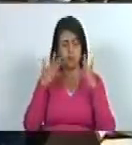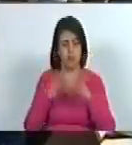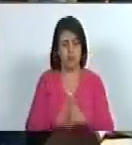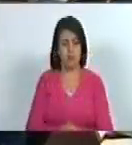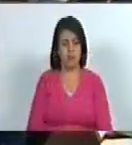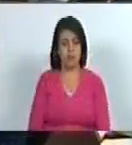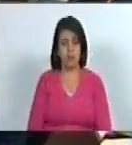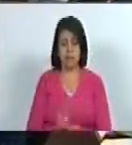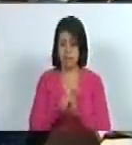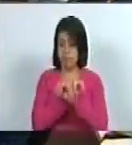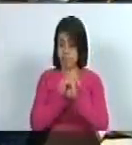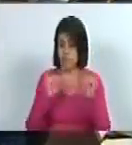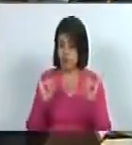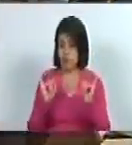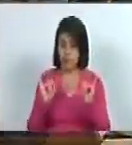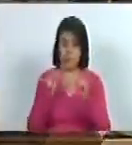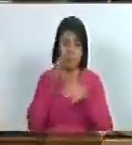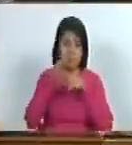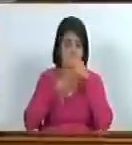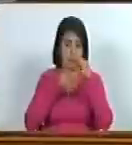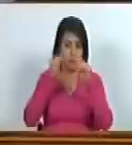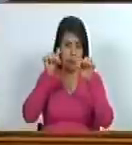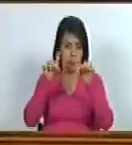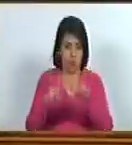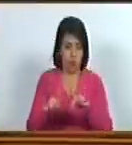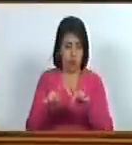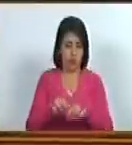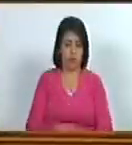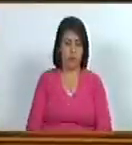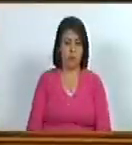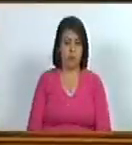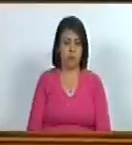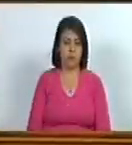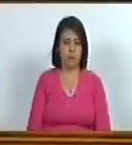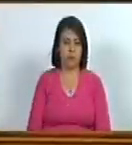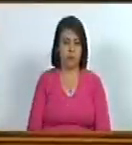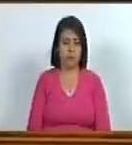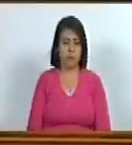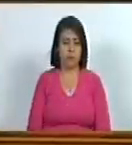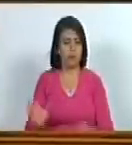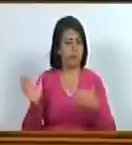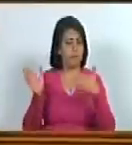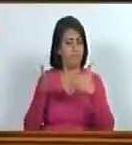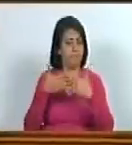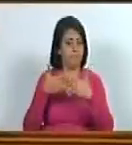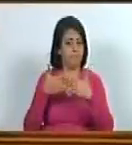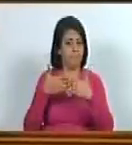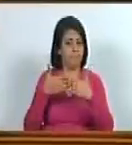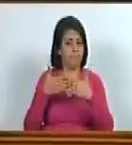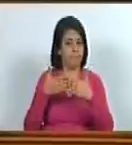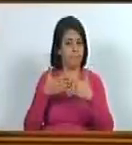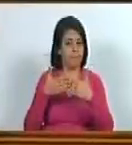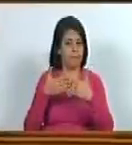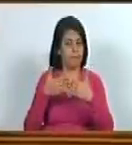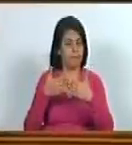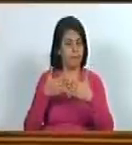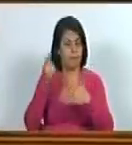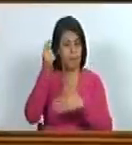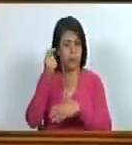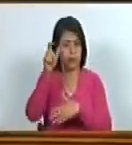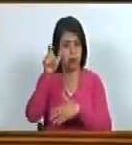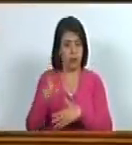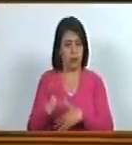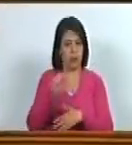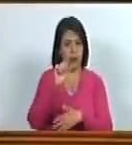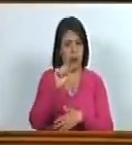nadie más ha notado en el derecho de palabra en este punto del orden del día se va a cerrar diputado Alí